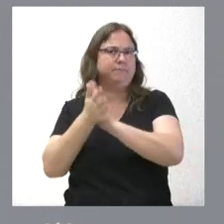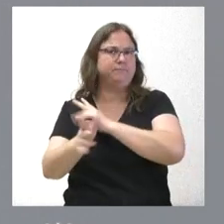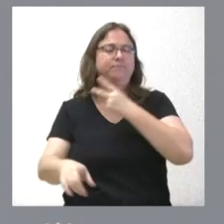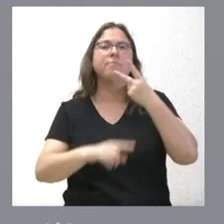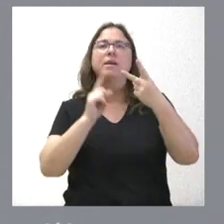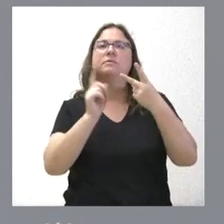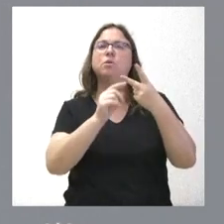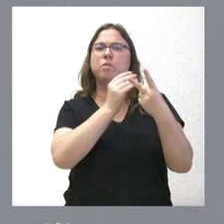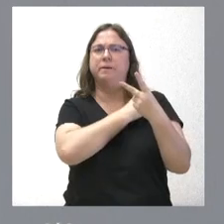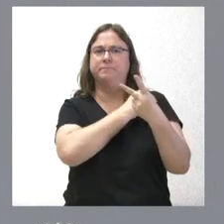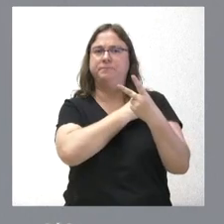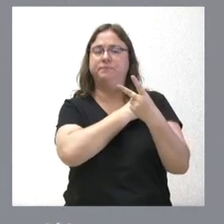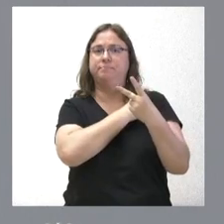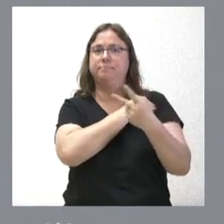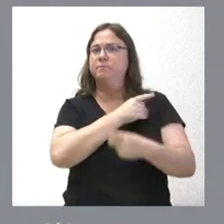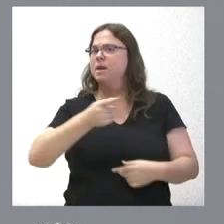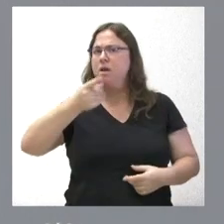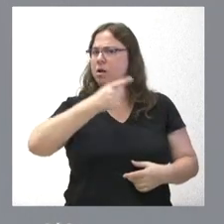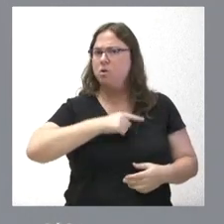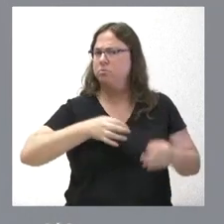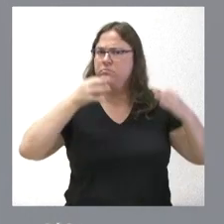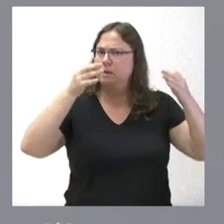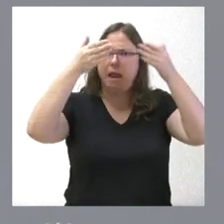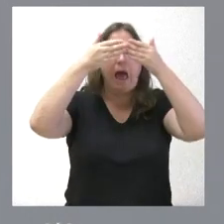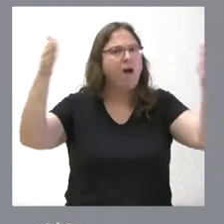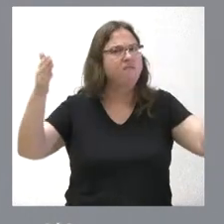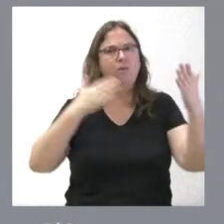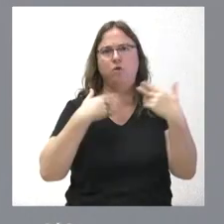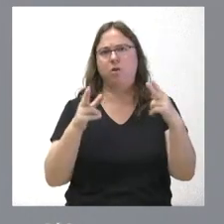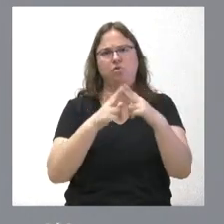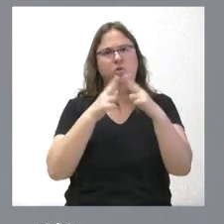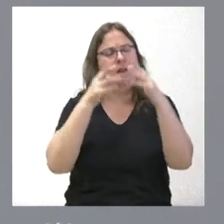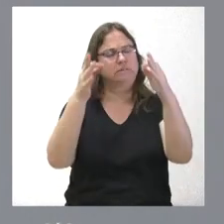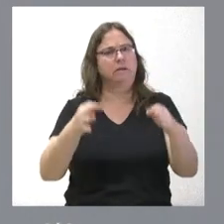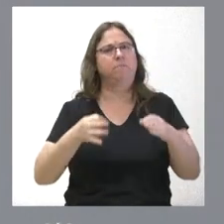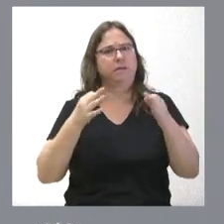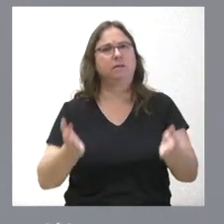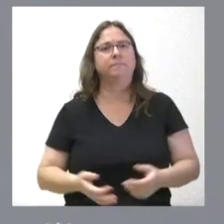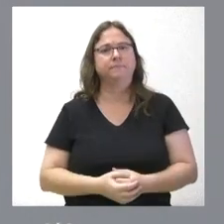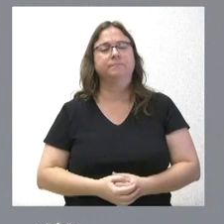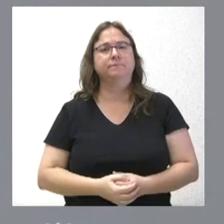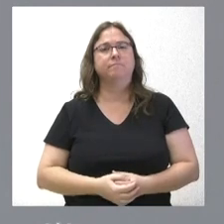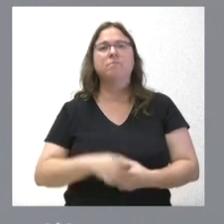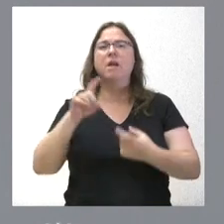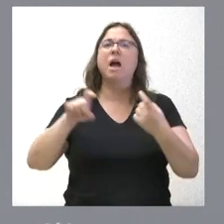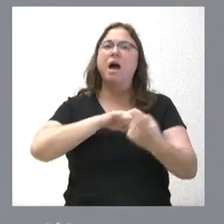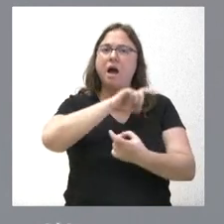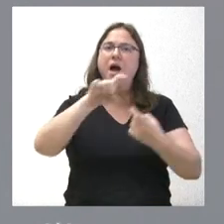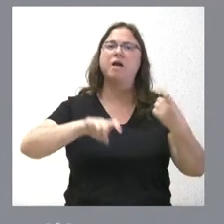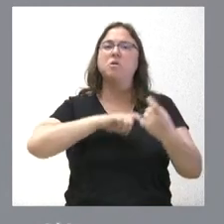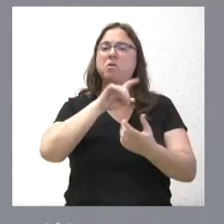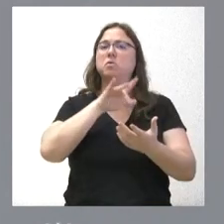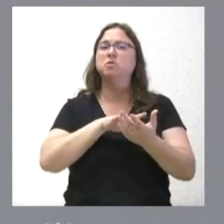cuestión. Nosotros siempre estamos abiertos al diálogo social y, de hecho, todos los años hay una o dos